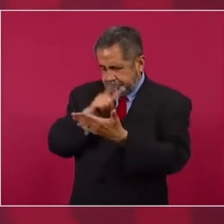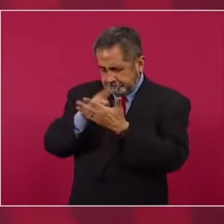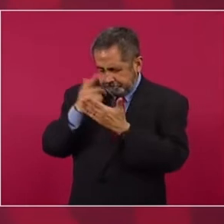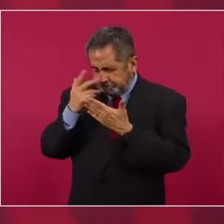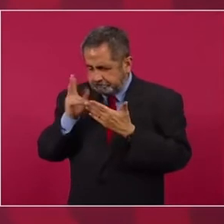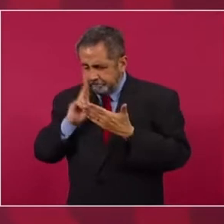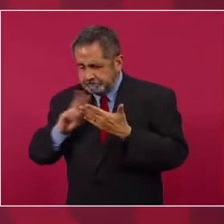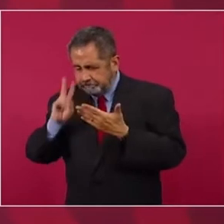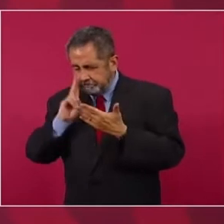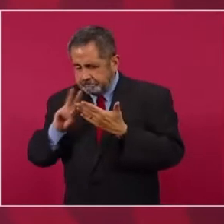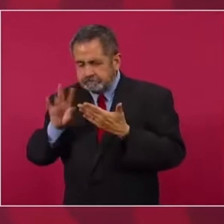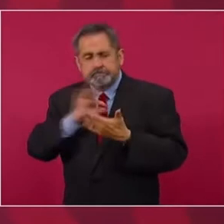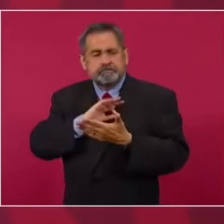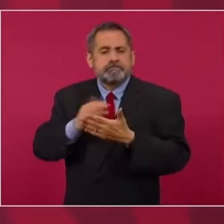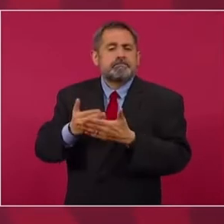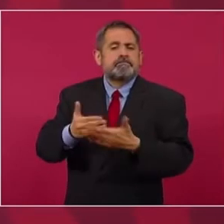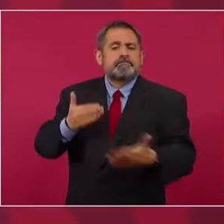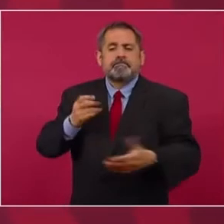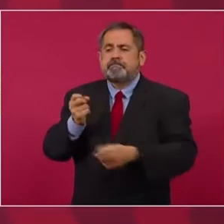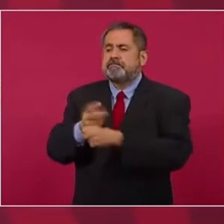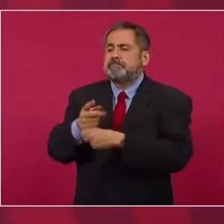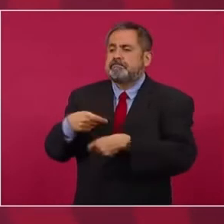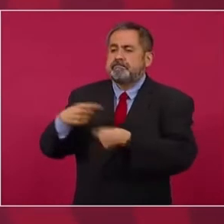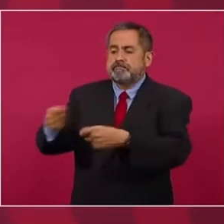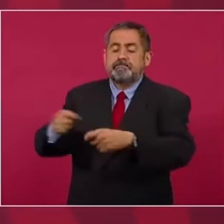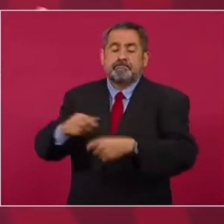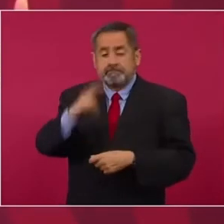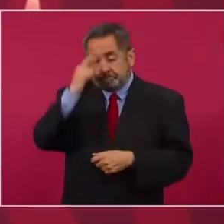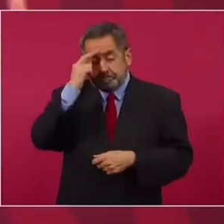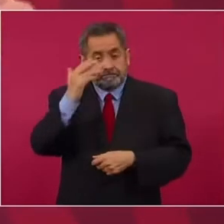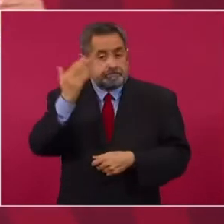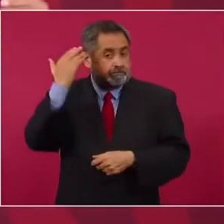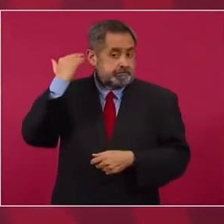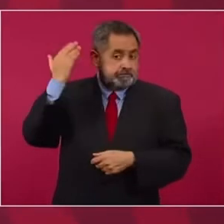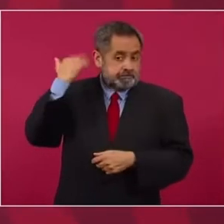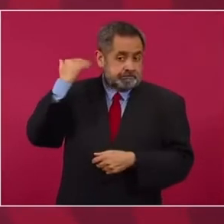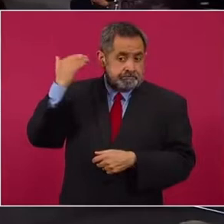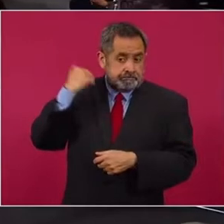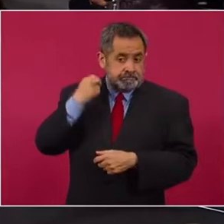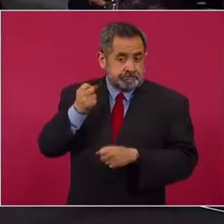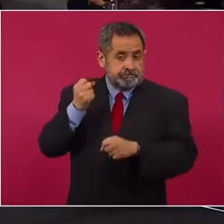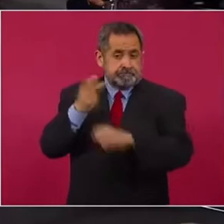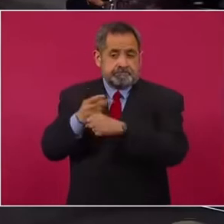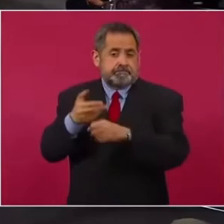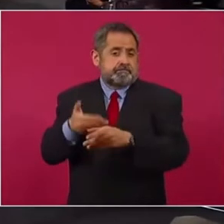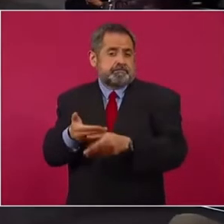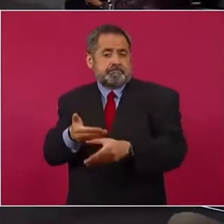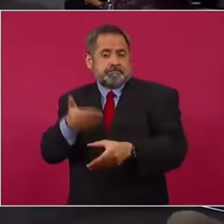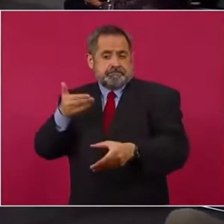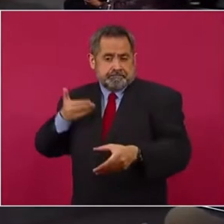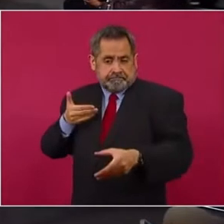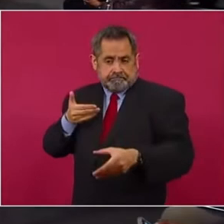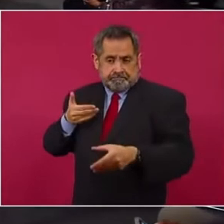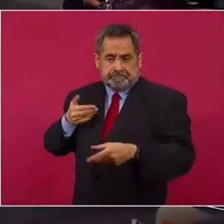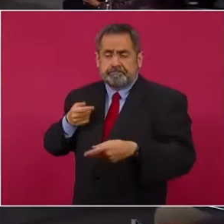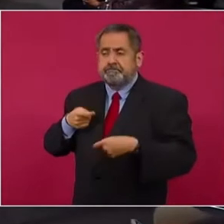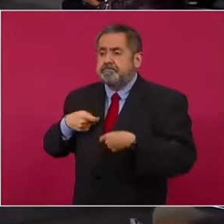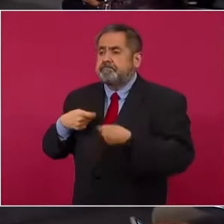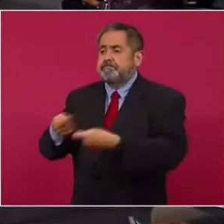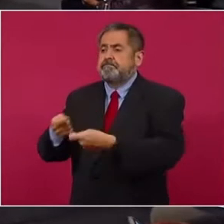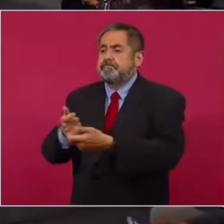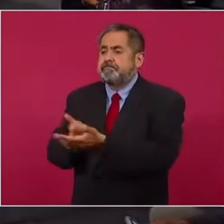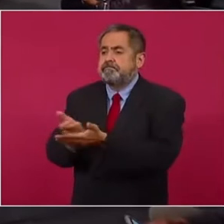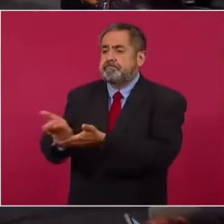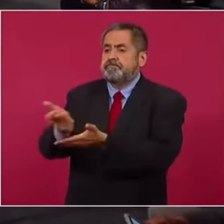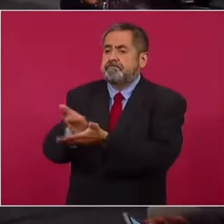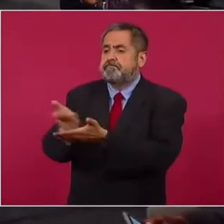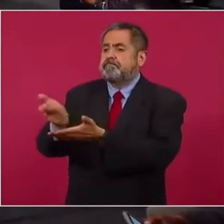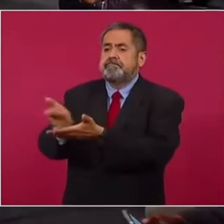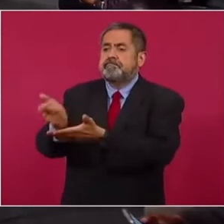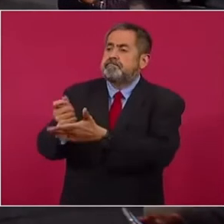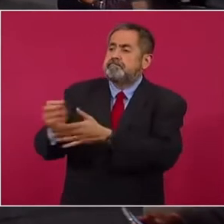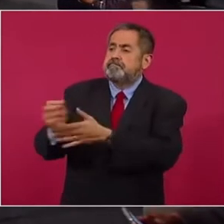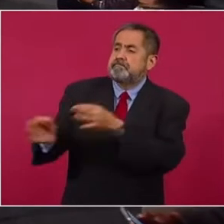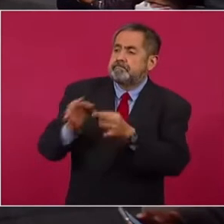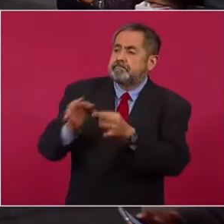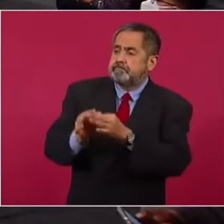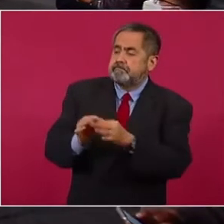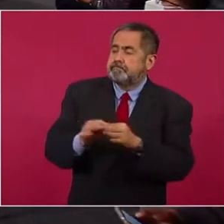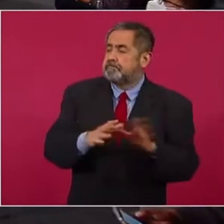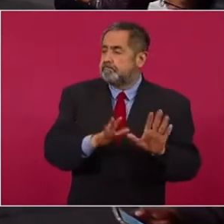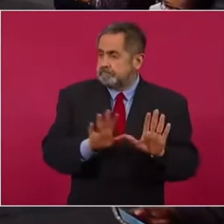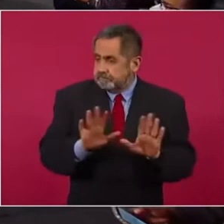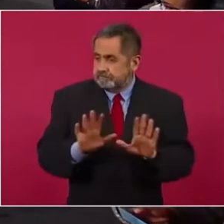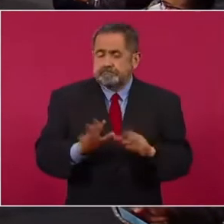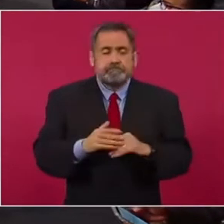pasada se adelantaron los pagos y si es ahora